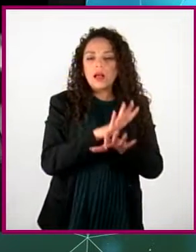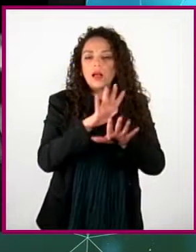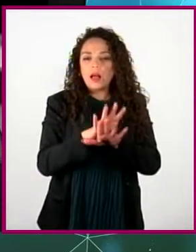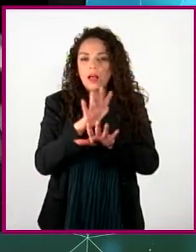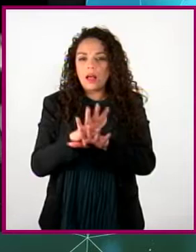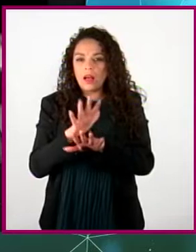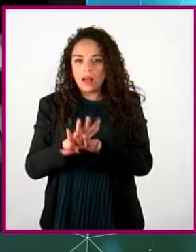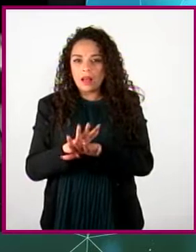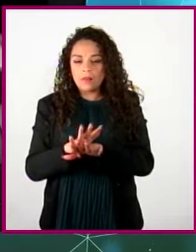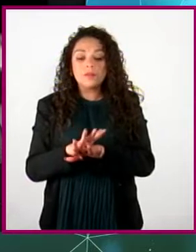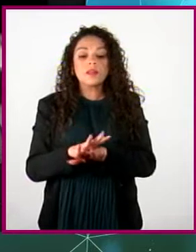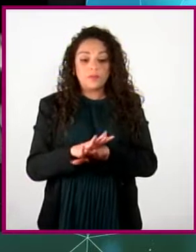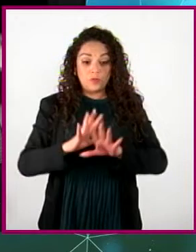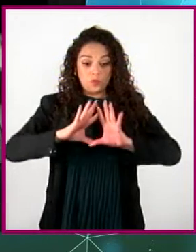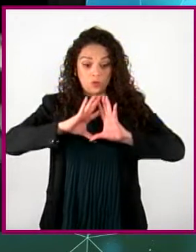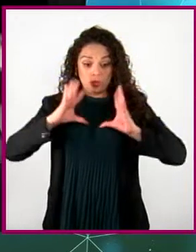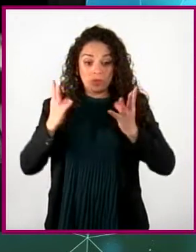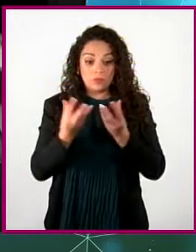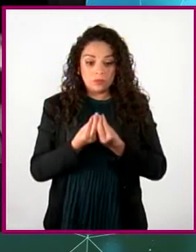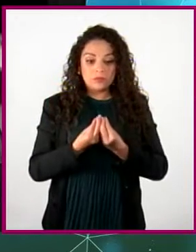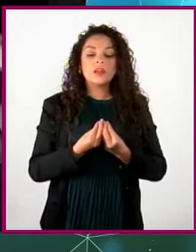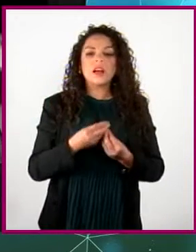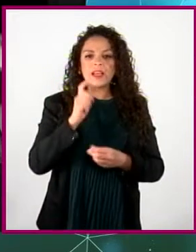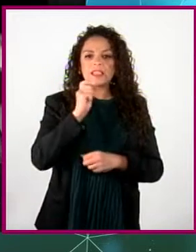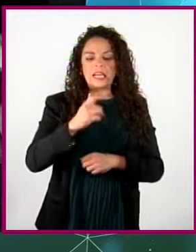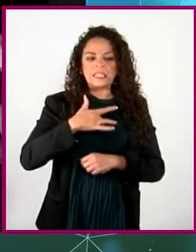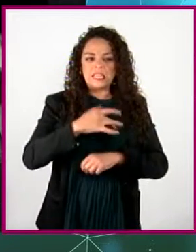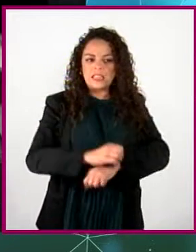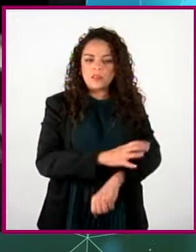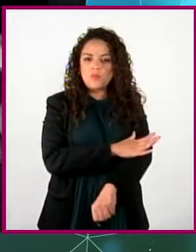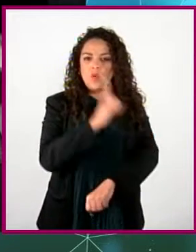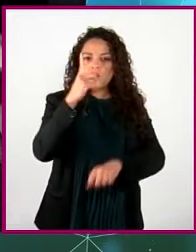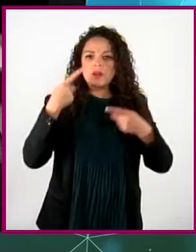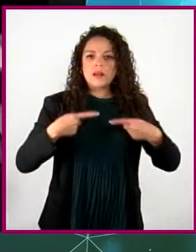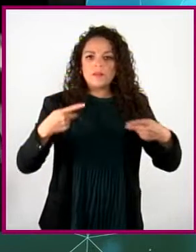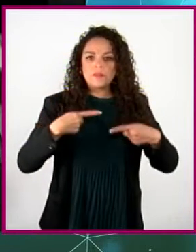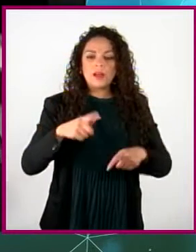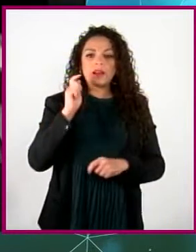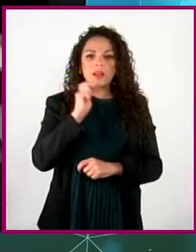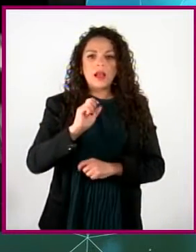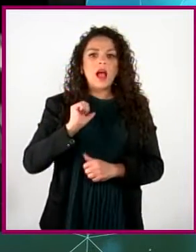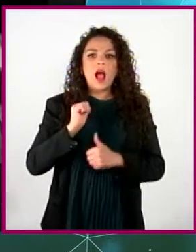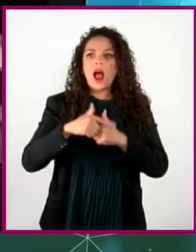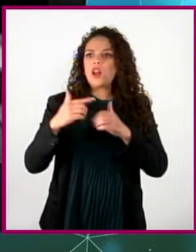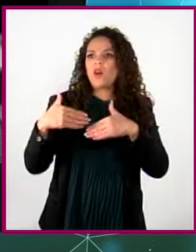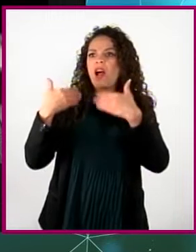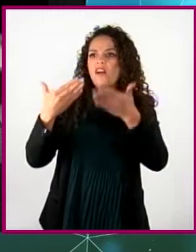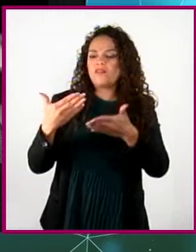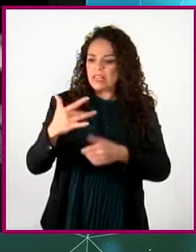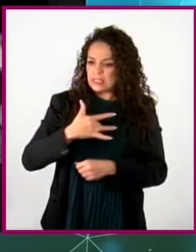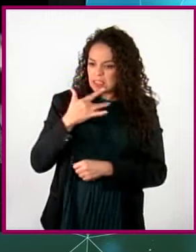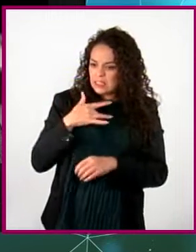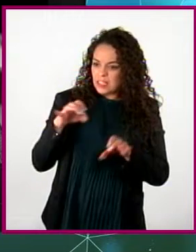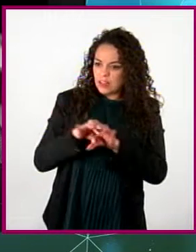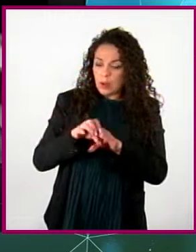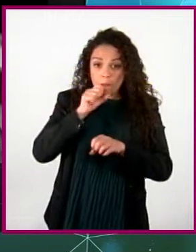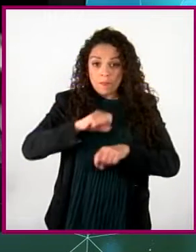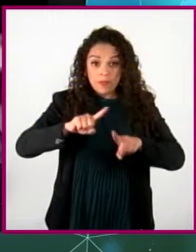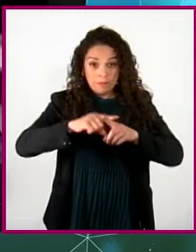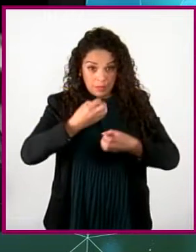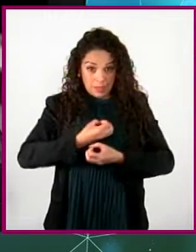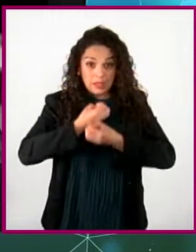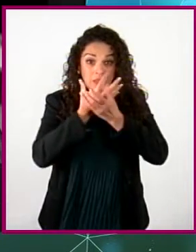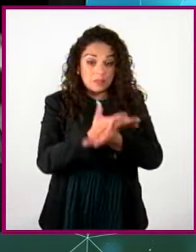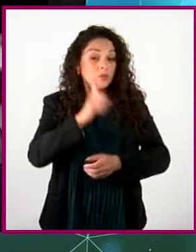conjunto de reacciones que experimenta una persona cuando responde a ciertos estímulos externos. No se expresan de la misma manera las